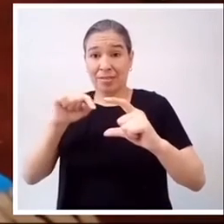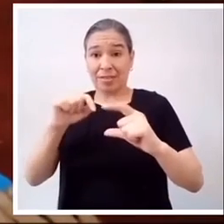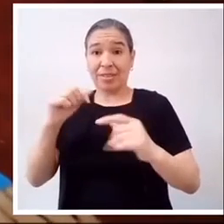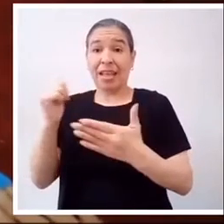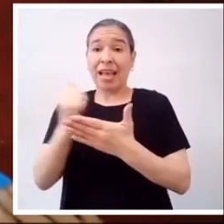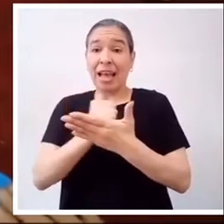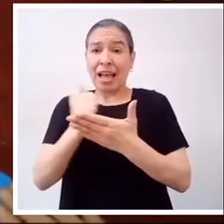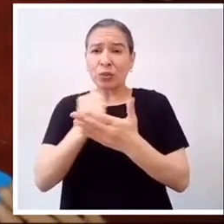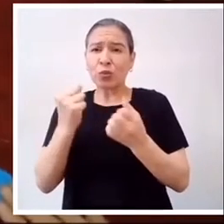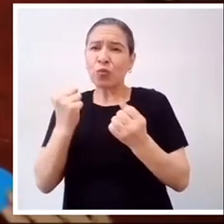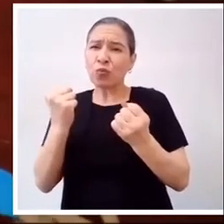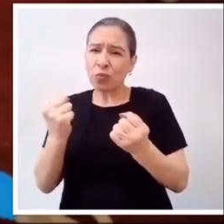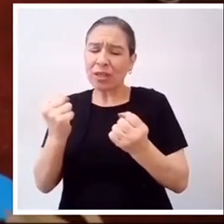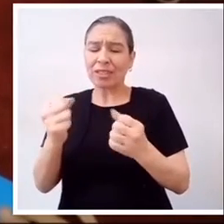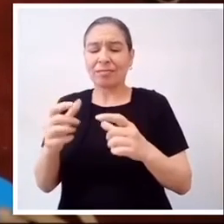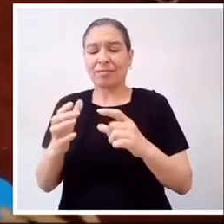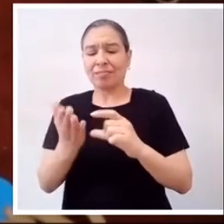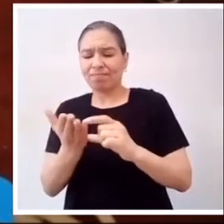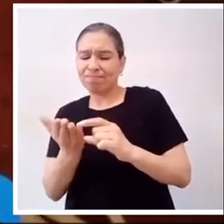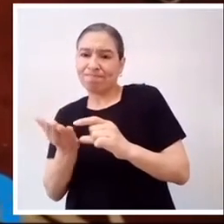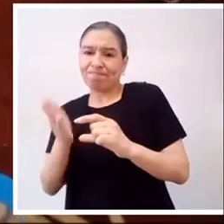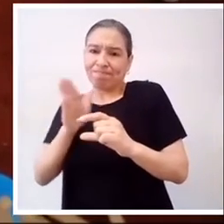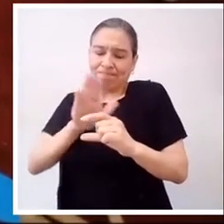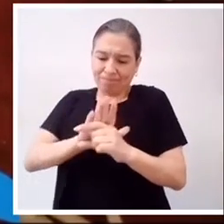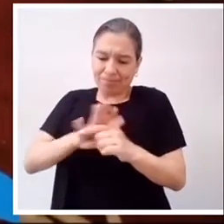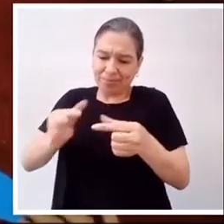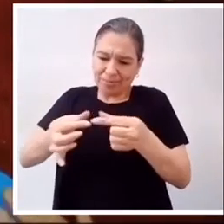círculo azul intenso,